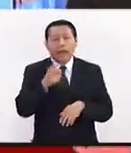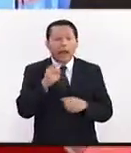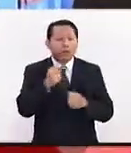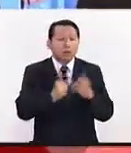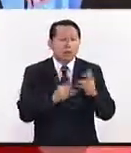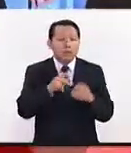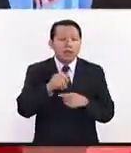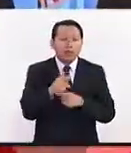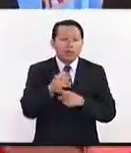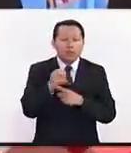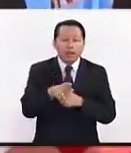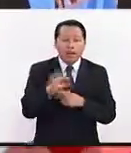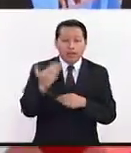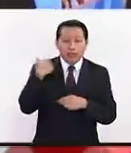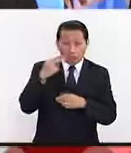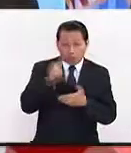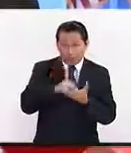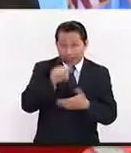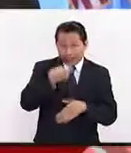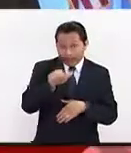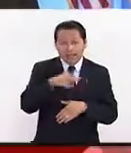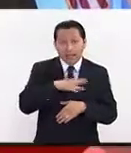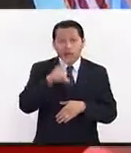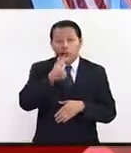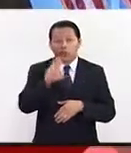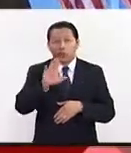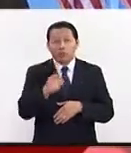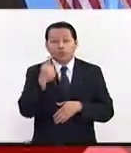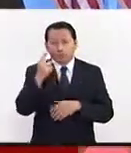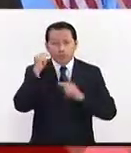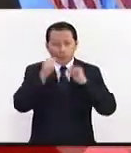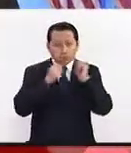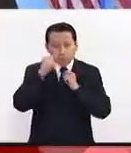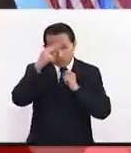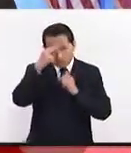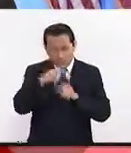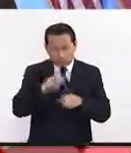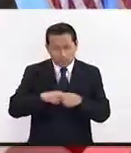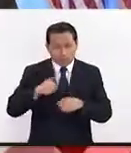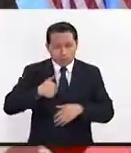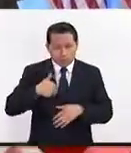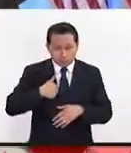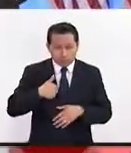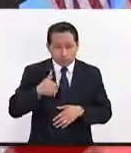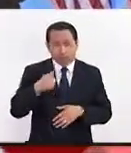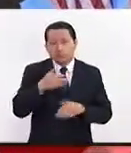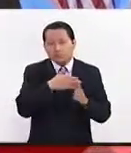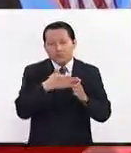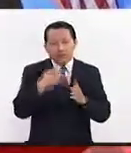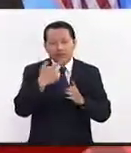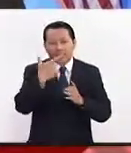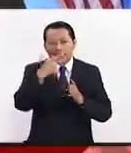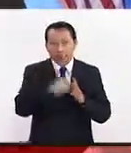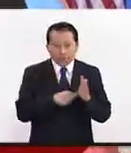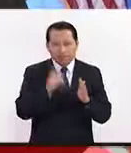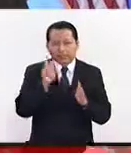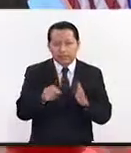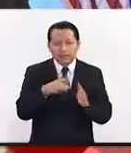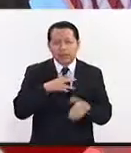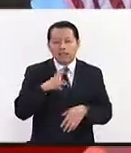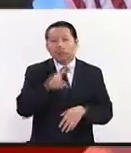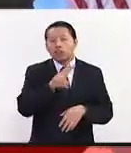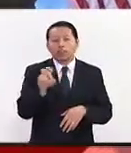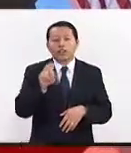Patio Mar, en el 2016 alcanzaron 250 mil turistas mexicanos en Canadá, en los primeros siete meses de este año ya van